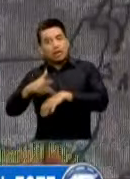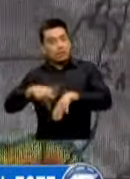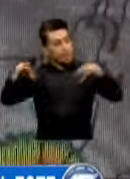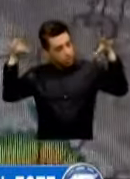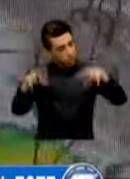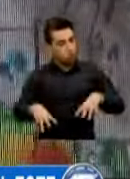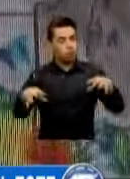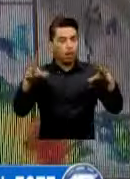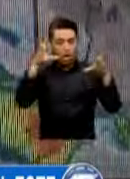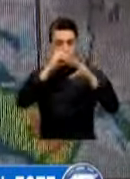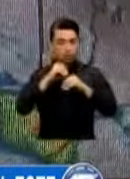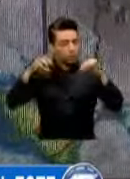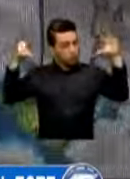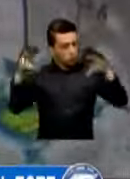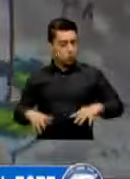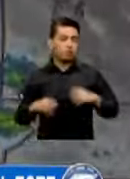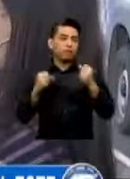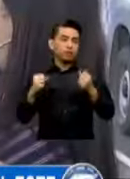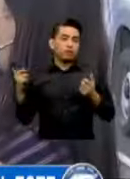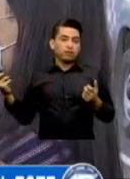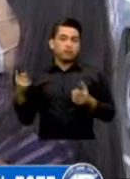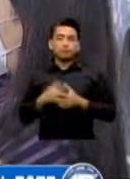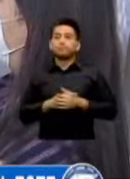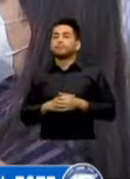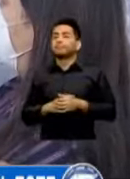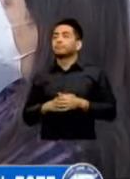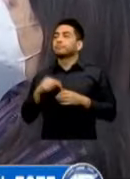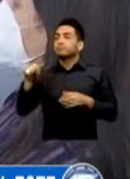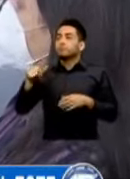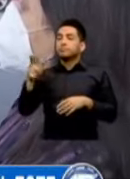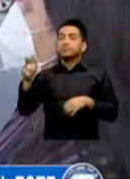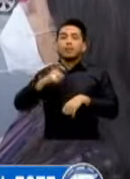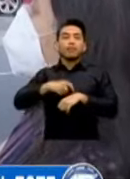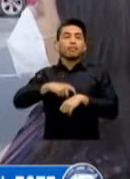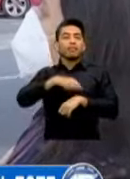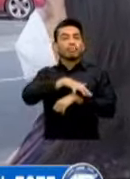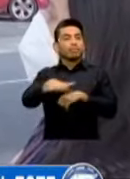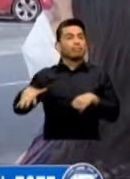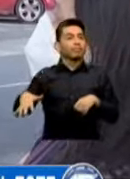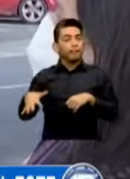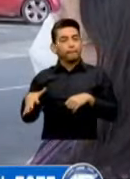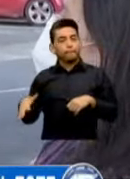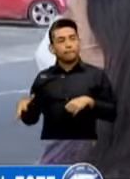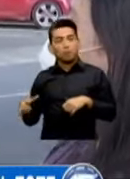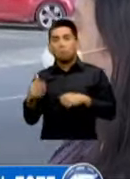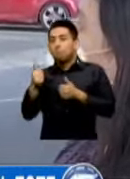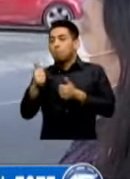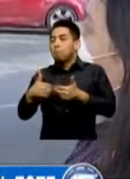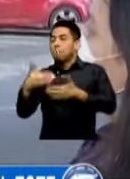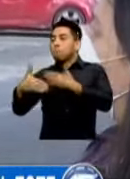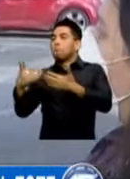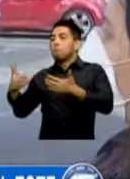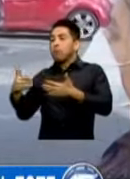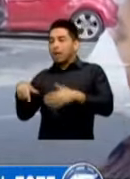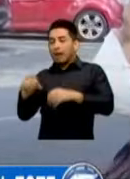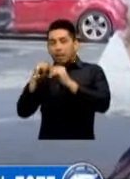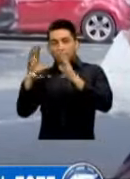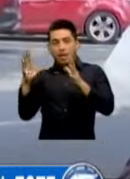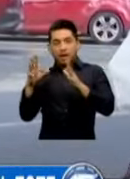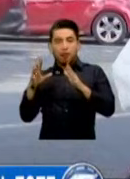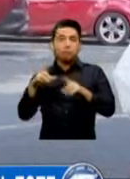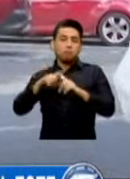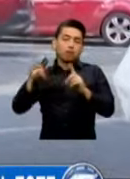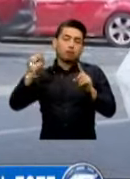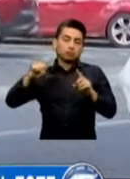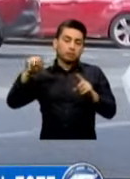Debido A Que Las Condiciones Atmosféricas Lo Favorecen Si Podrían Presentarse Tormentas Locales Severas